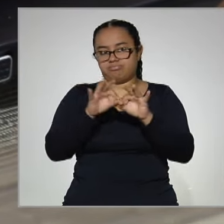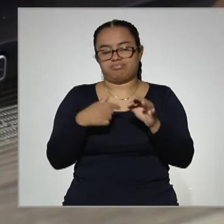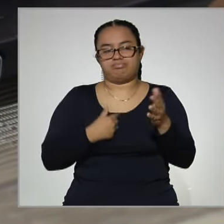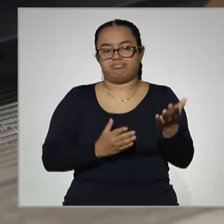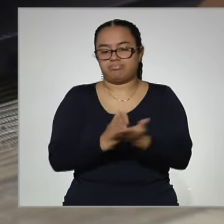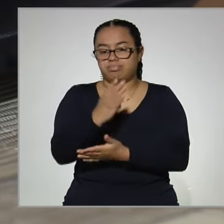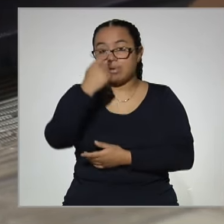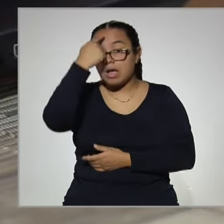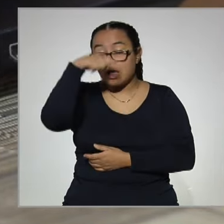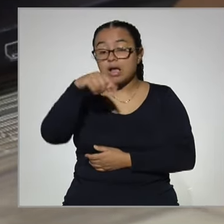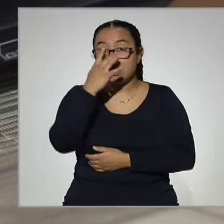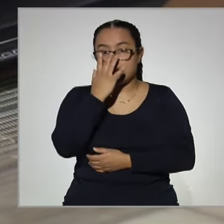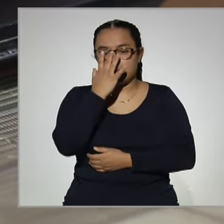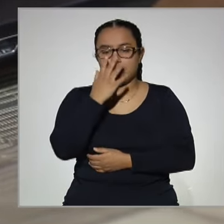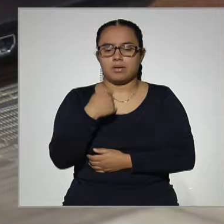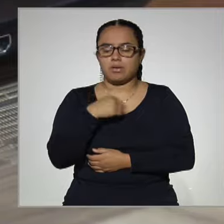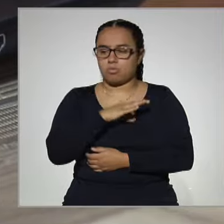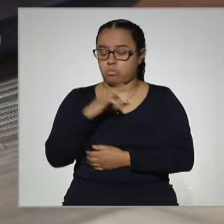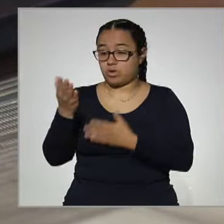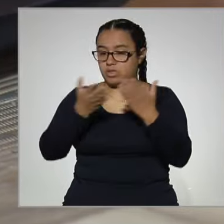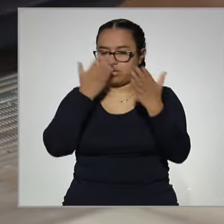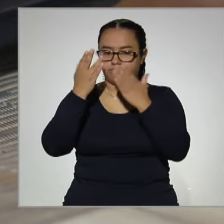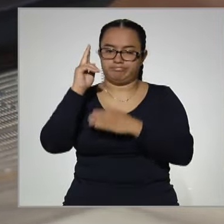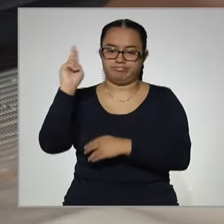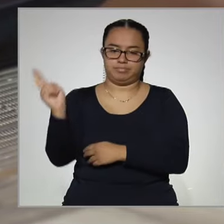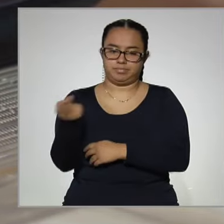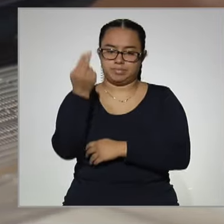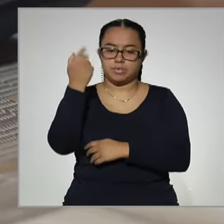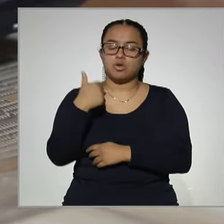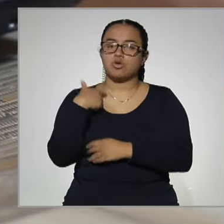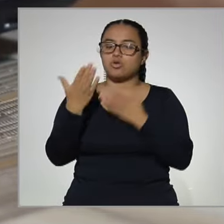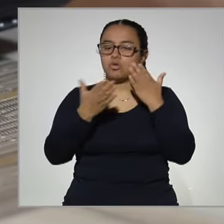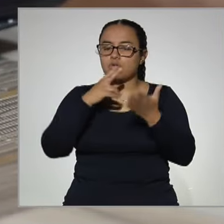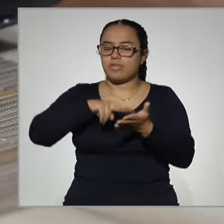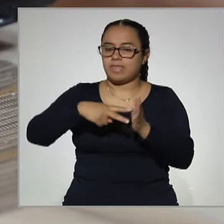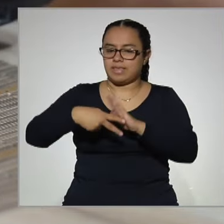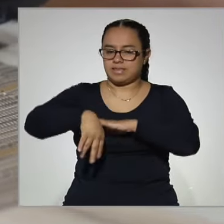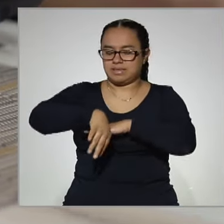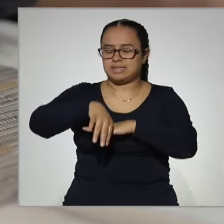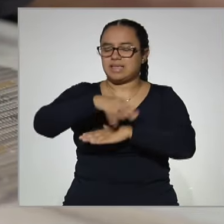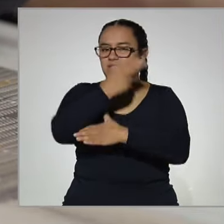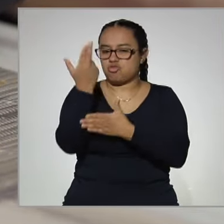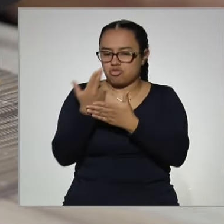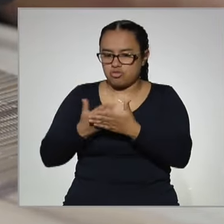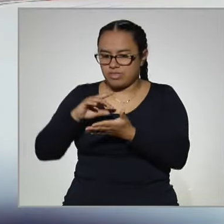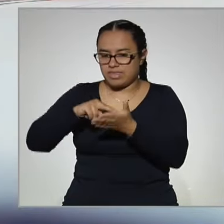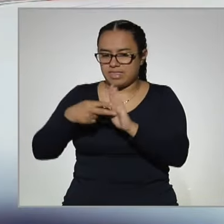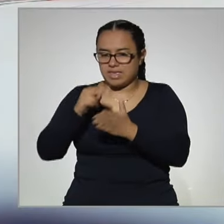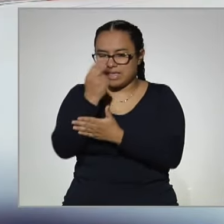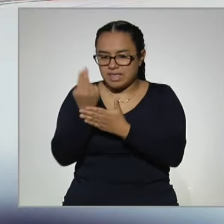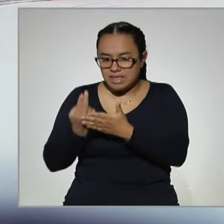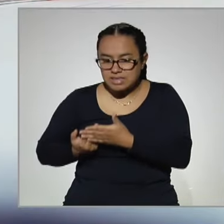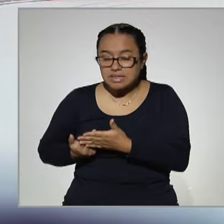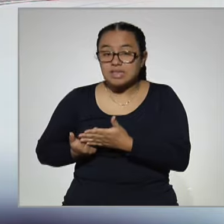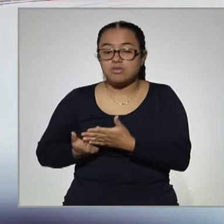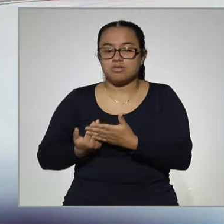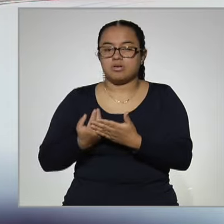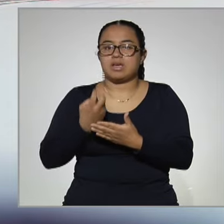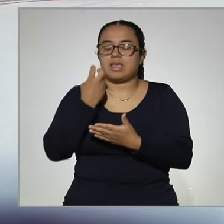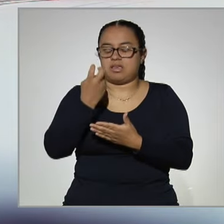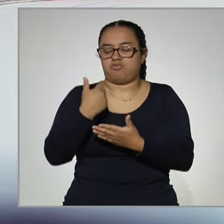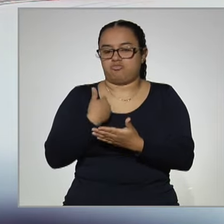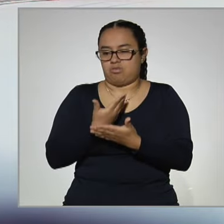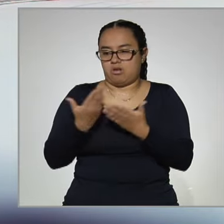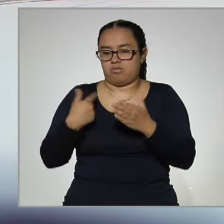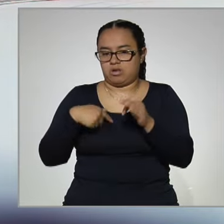poder estudiar una carrera. Yo estudié diseño gráfico orientado a la publicidad, que es a lo que me dedico